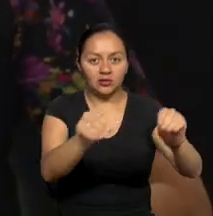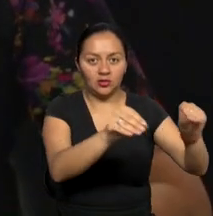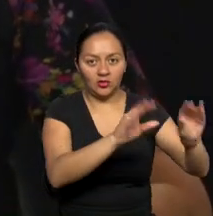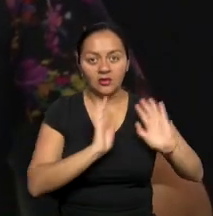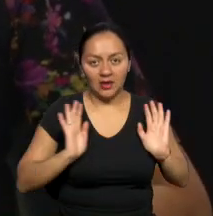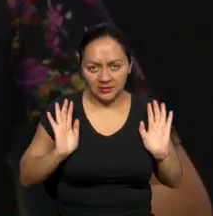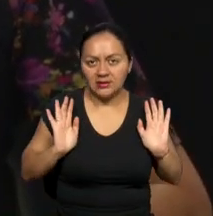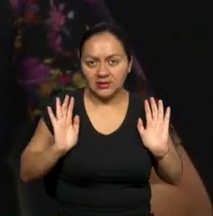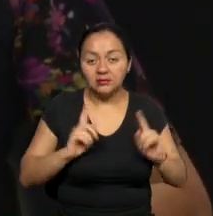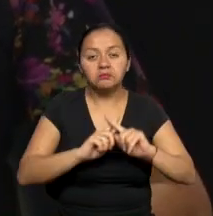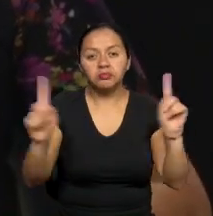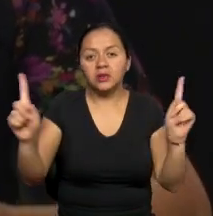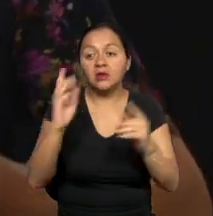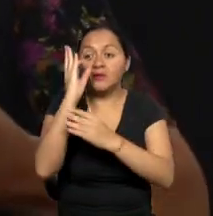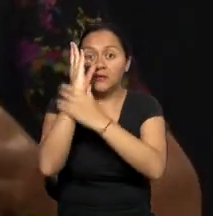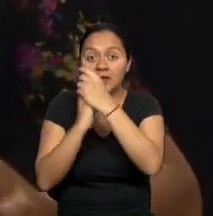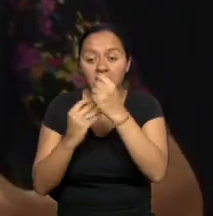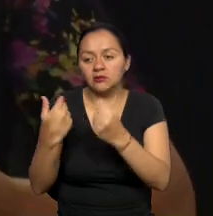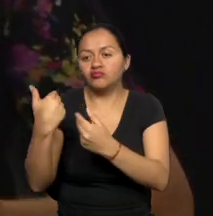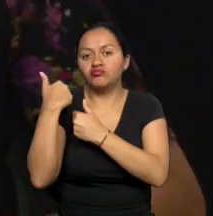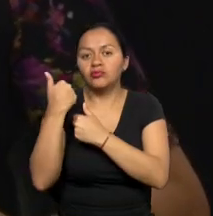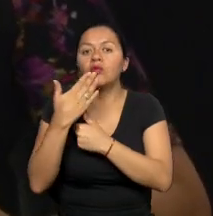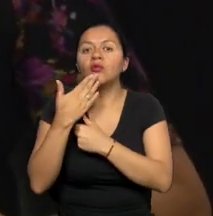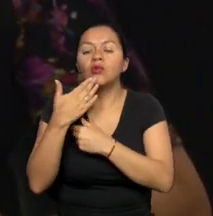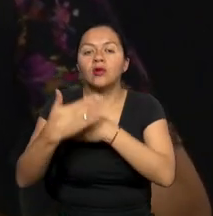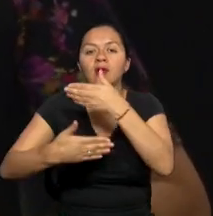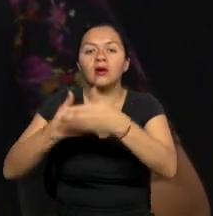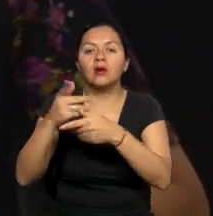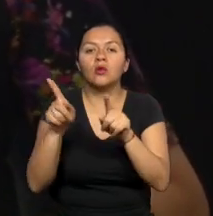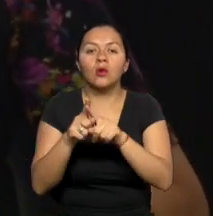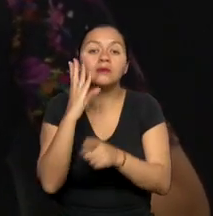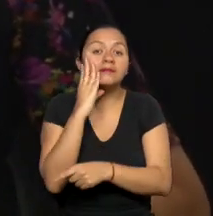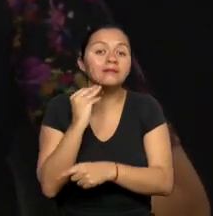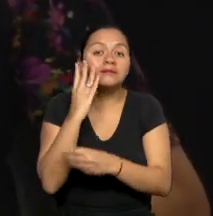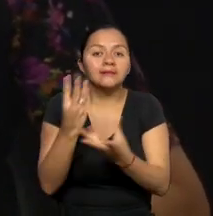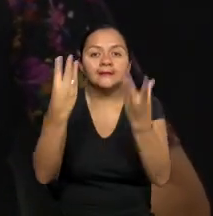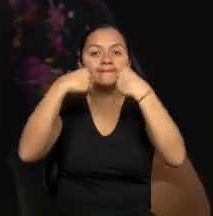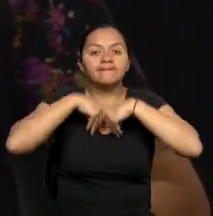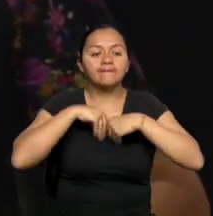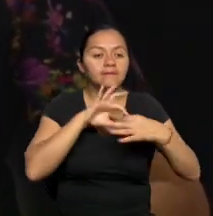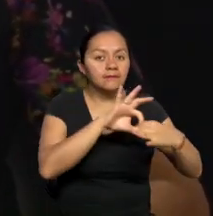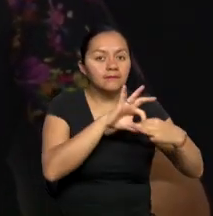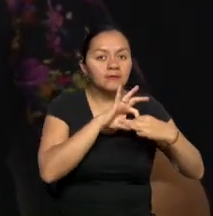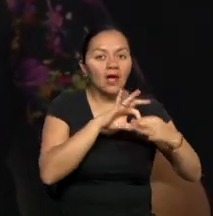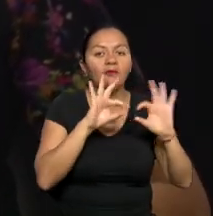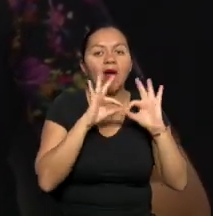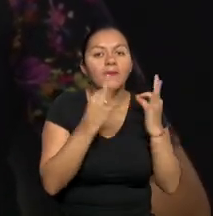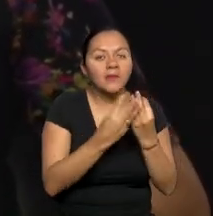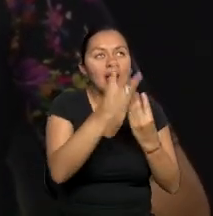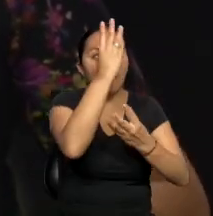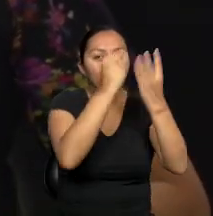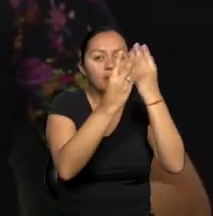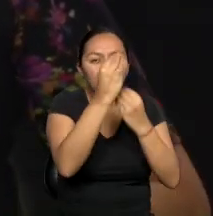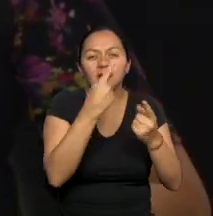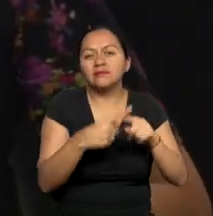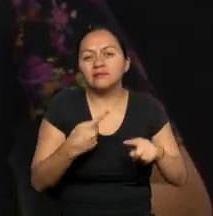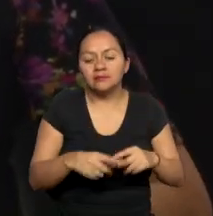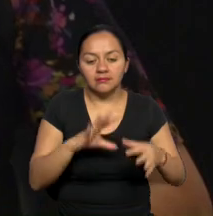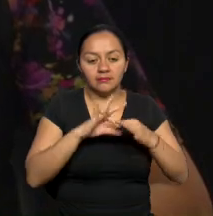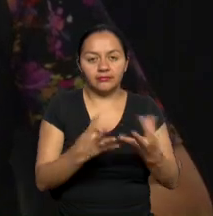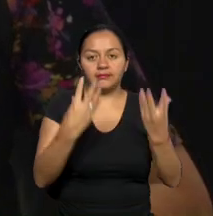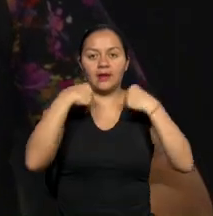efecto, el intérprete de lengua de señas nace desde un empirismo, desde un relacionamiento casi familiar. Por eso es que